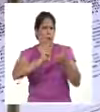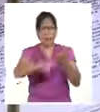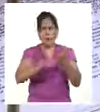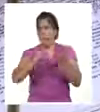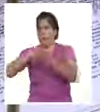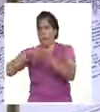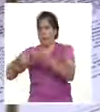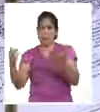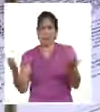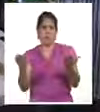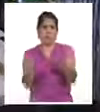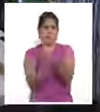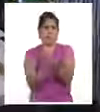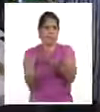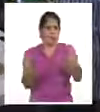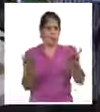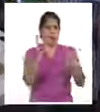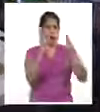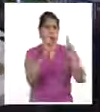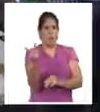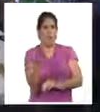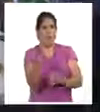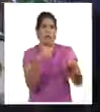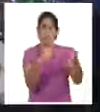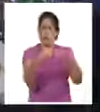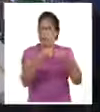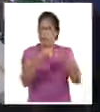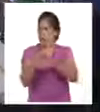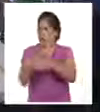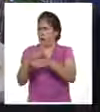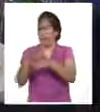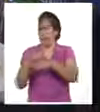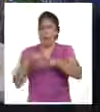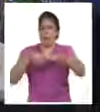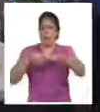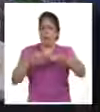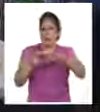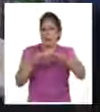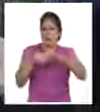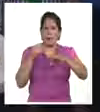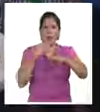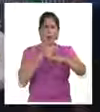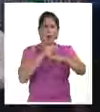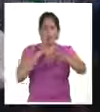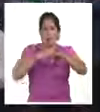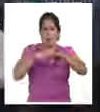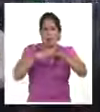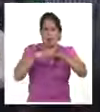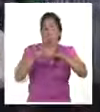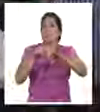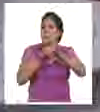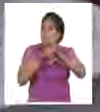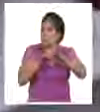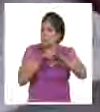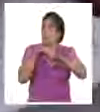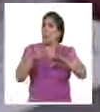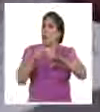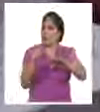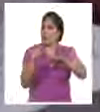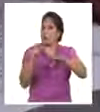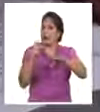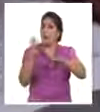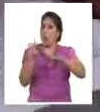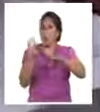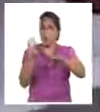de un acuerdo de confidencialidad para la comercialización del Everproc P entre la ministra de Desarrollo y Empoderamiento de su nación, la